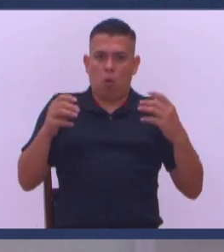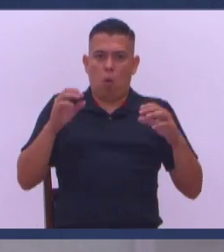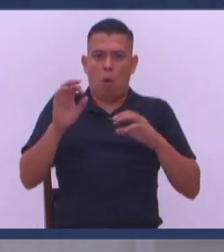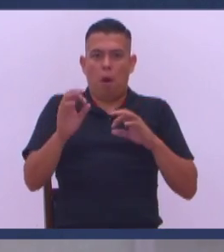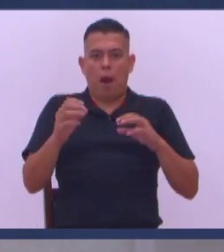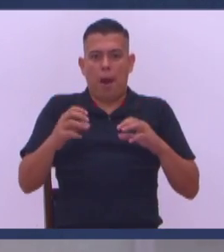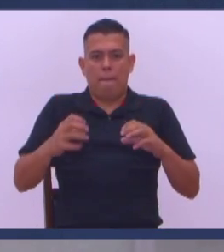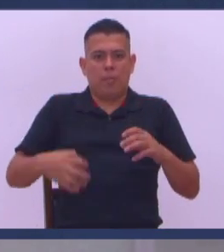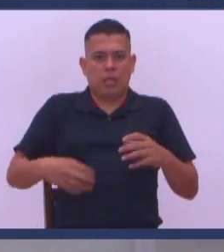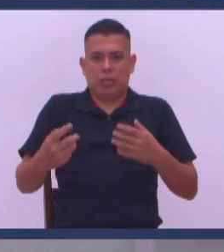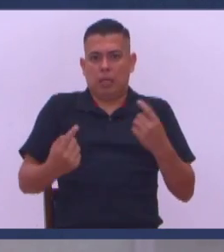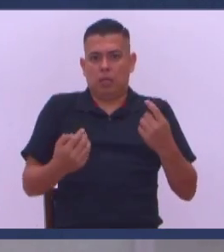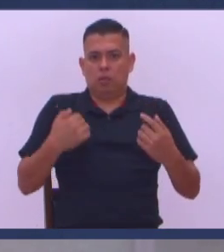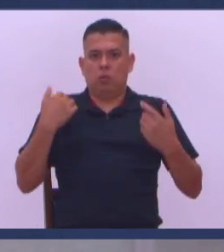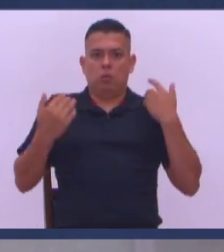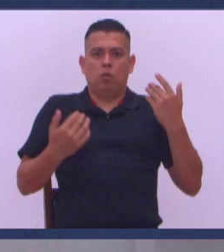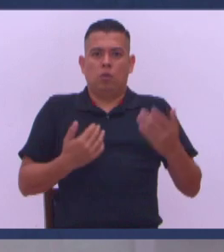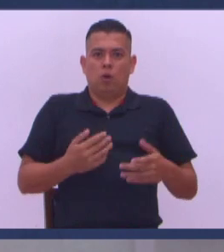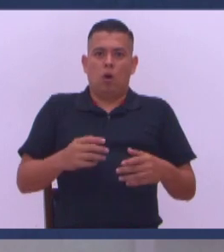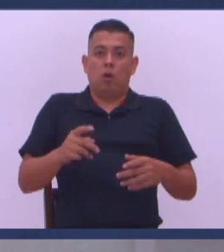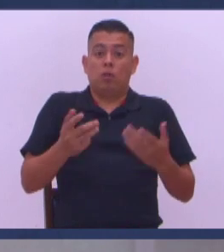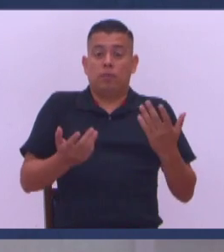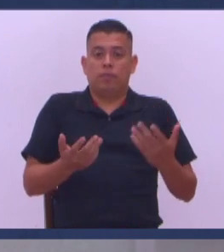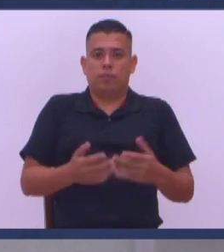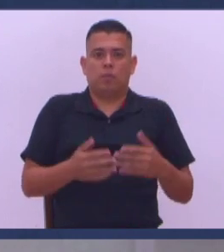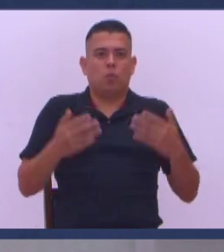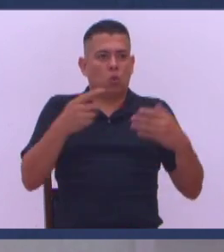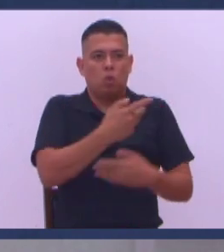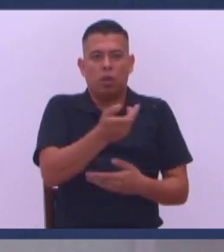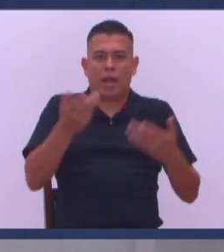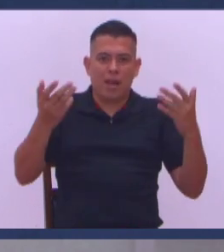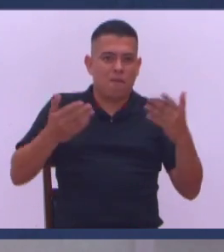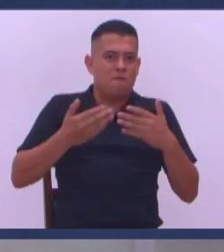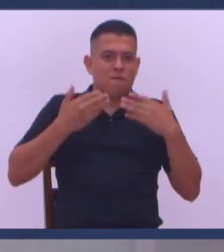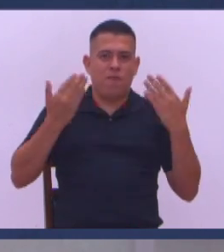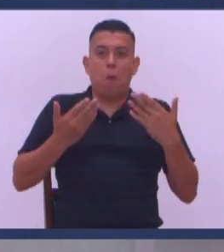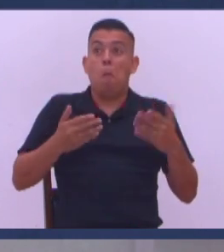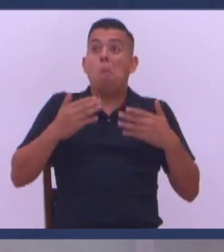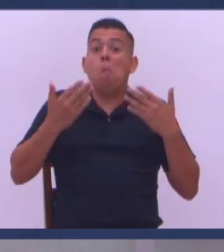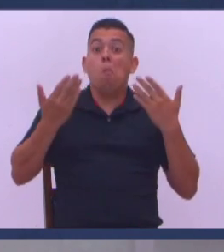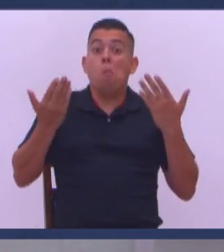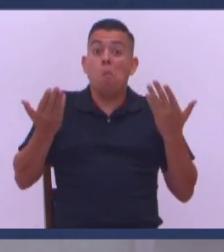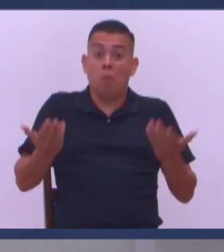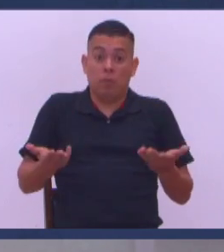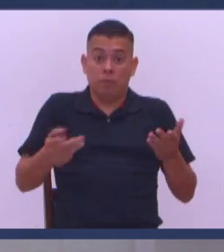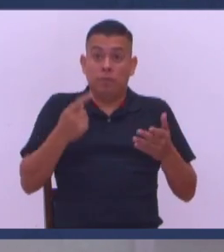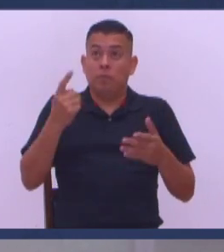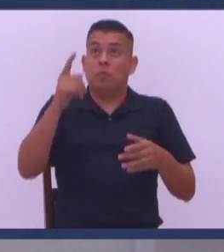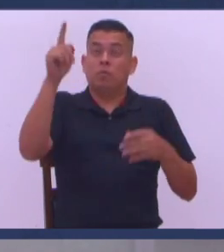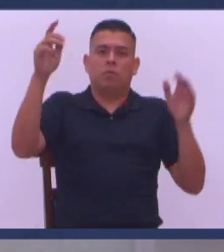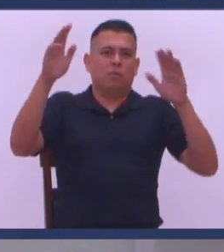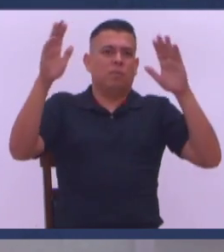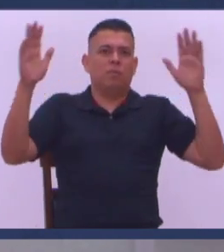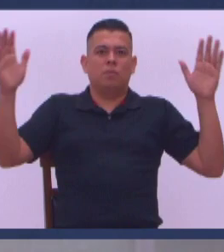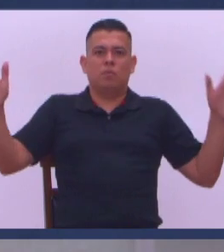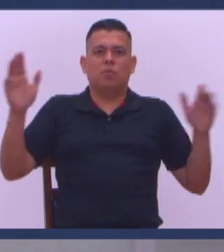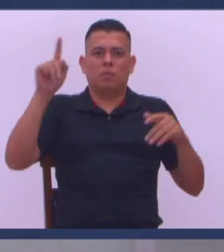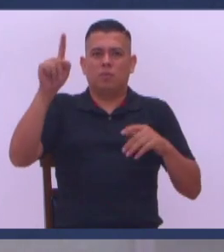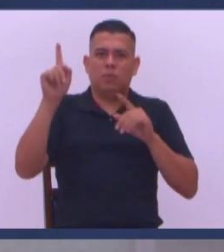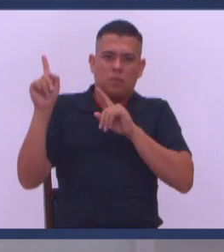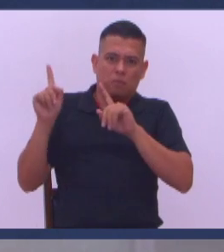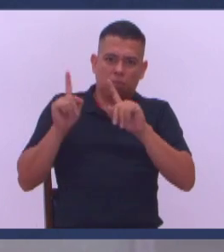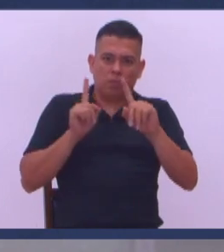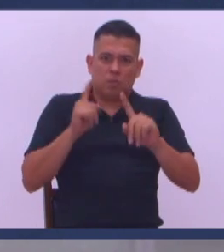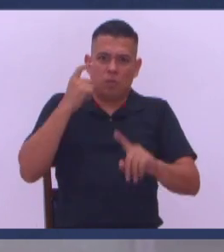clase de mentira contra vosotros Me entiendo Gozaos y alegraos Porque vuestro galardón es grande en los cielos Porque así